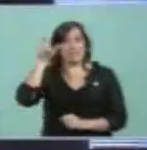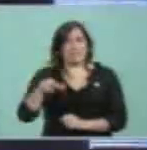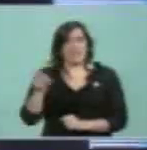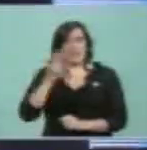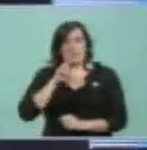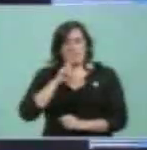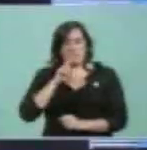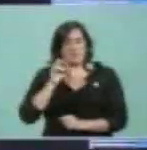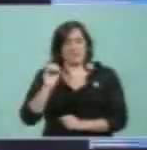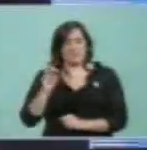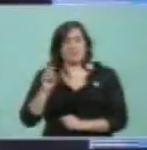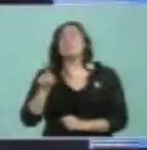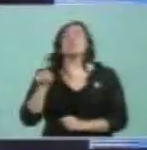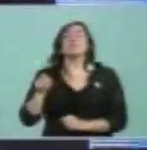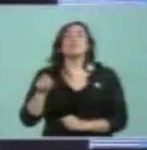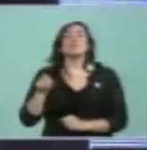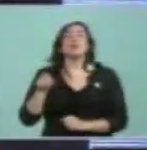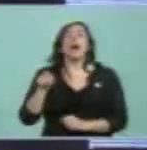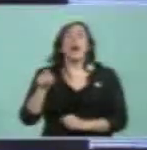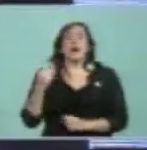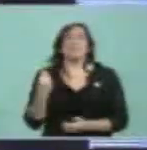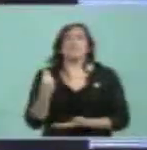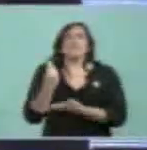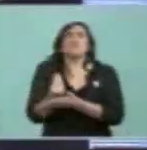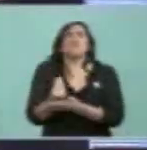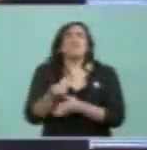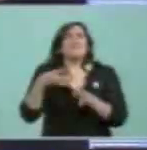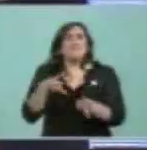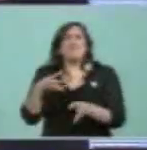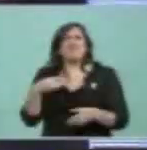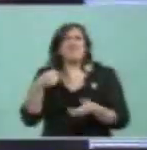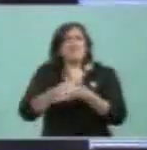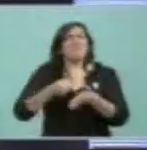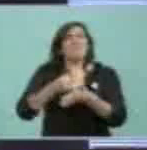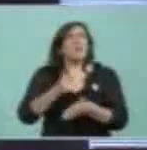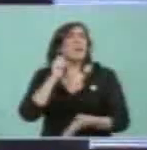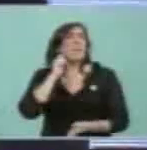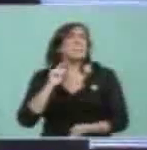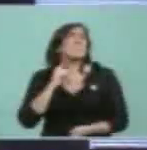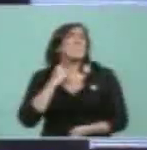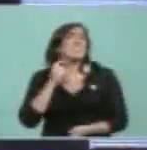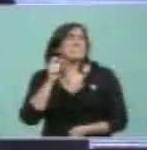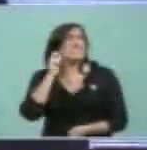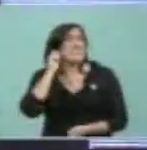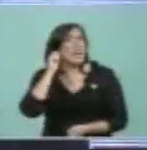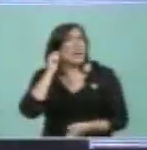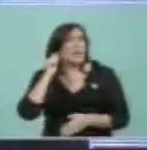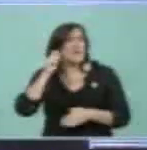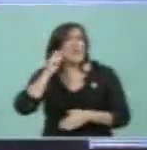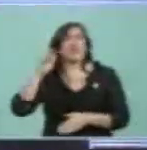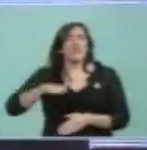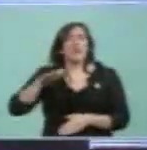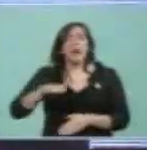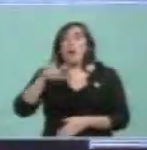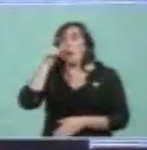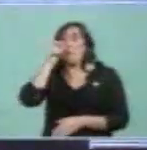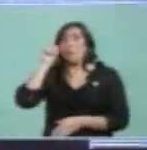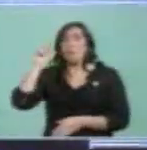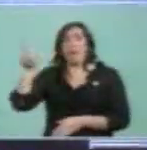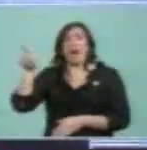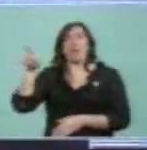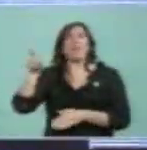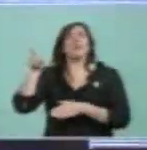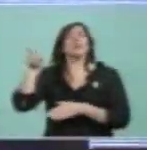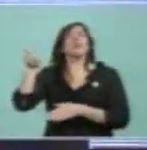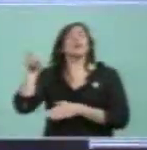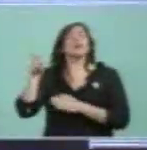de ese movimiento se incorpora a la guerrilla a los 13 años. Luego de que su papá, un pastor metodista,